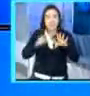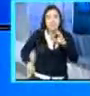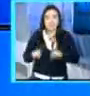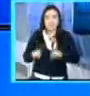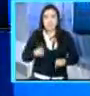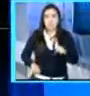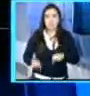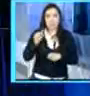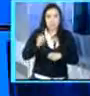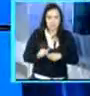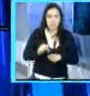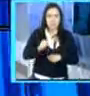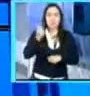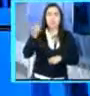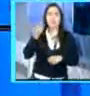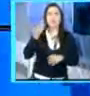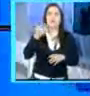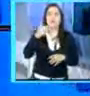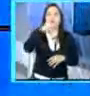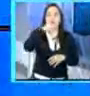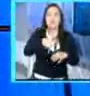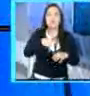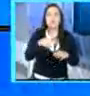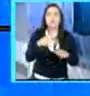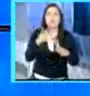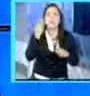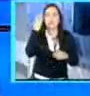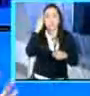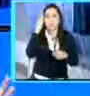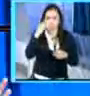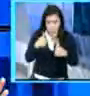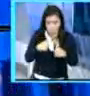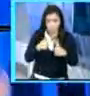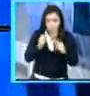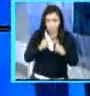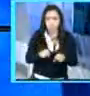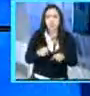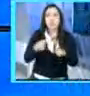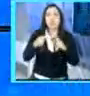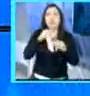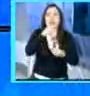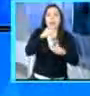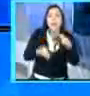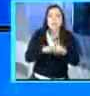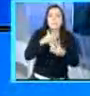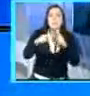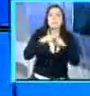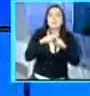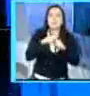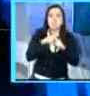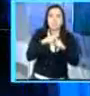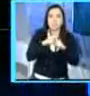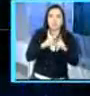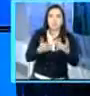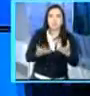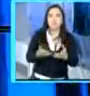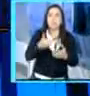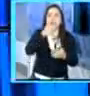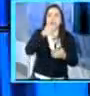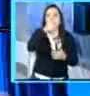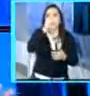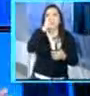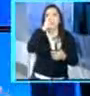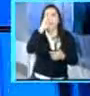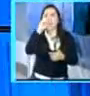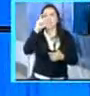que pediría el banco para poder venir y decir, sí, hay un cambio positivo. ¿Nos puedes repetir ese ABC? Porque es muy